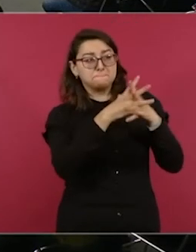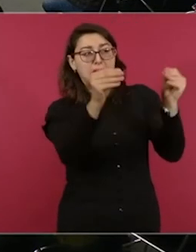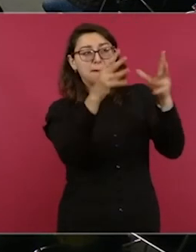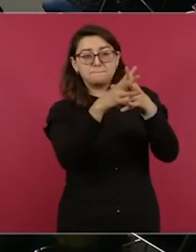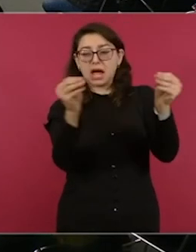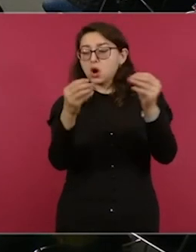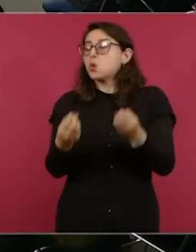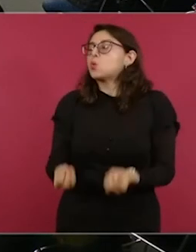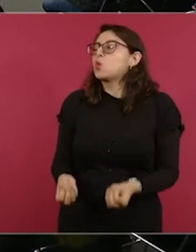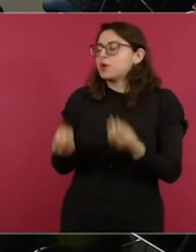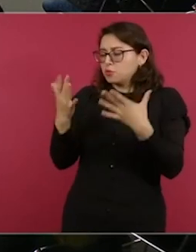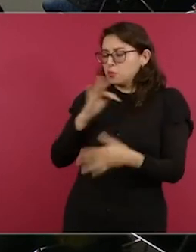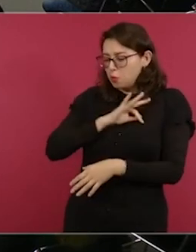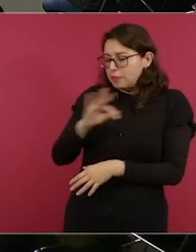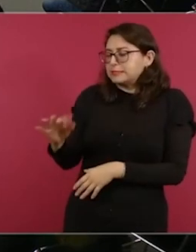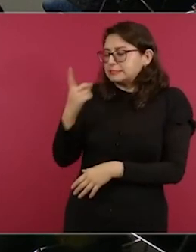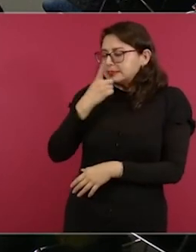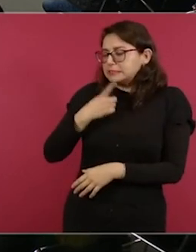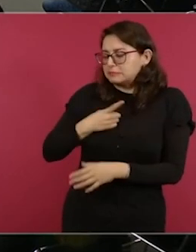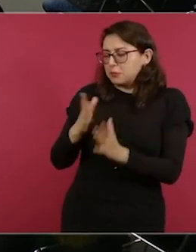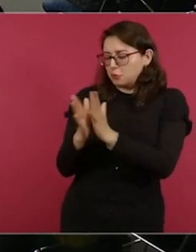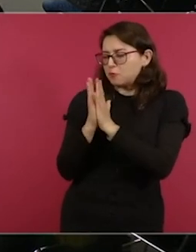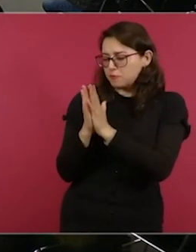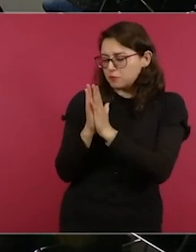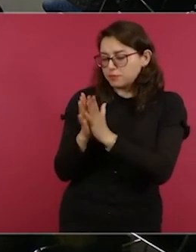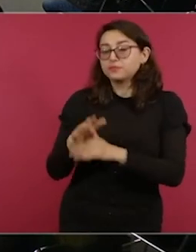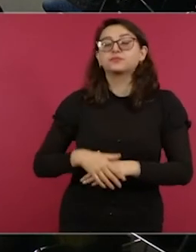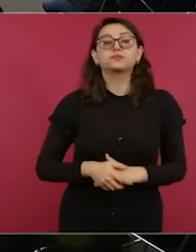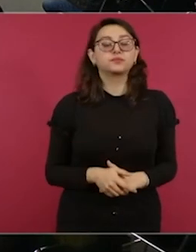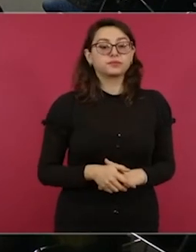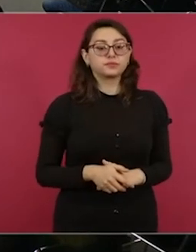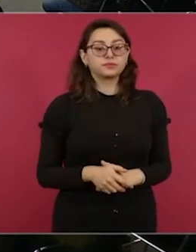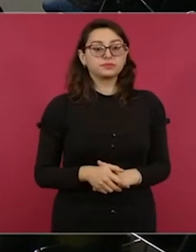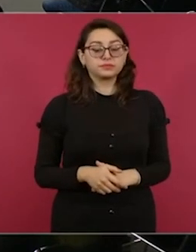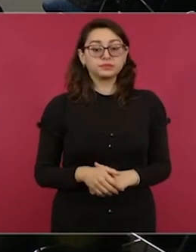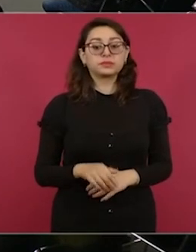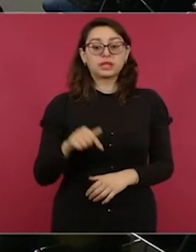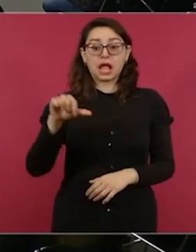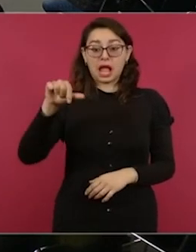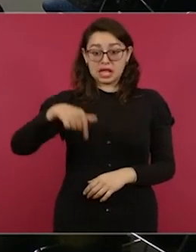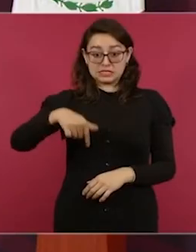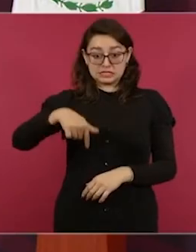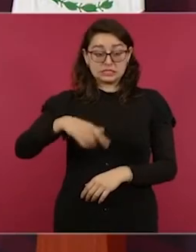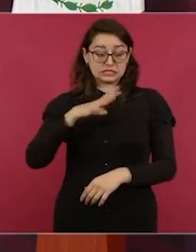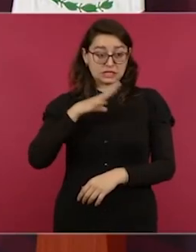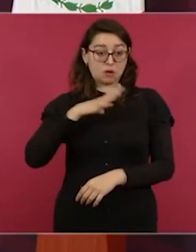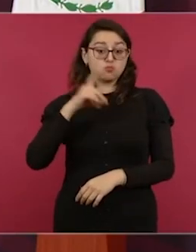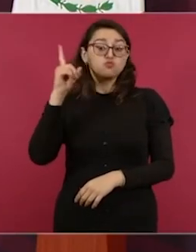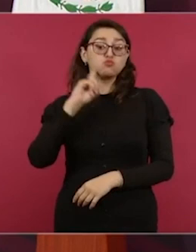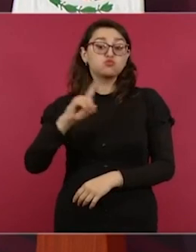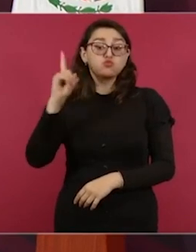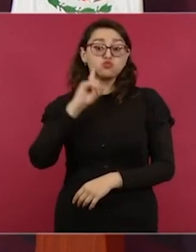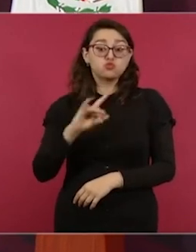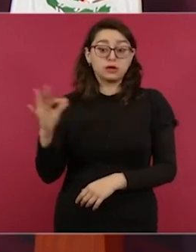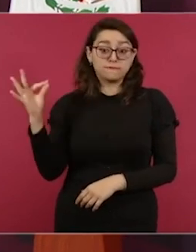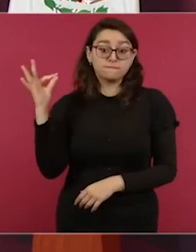Sí, sí, sí. Aquí está de hecho conmigo la fiscal, son datos